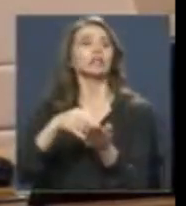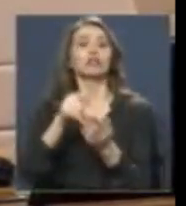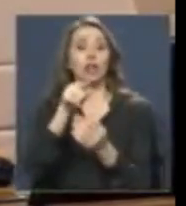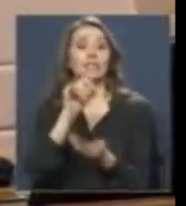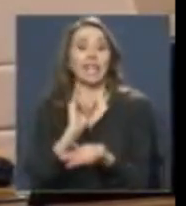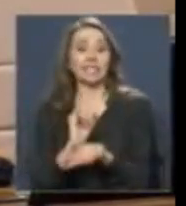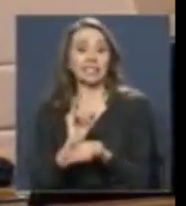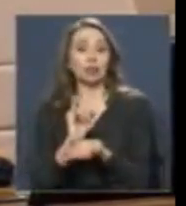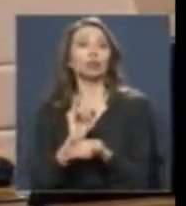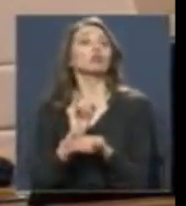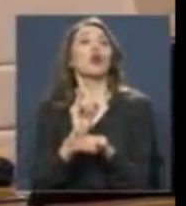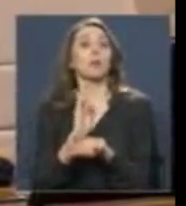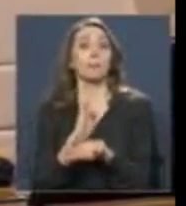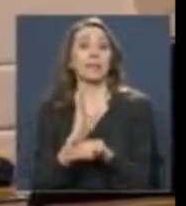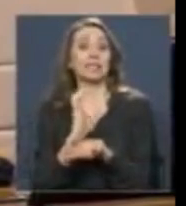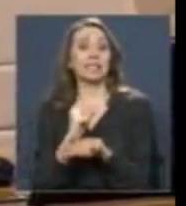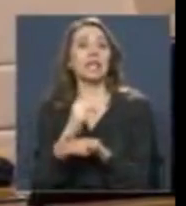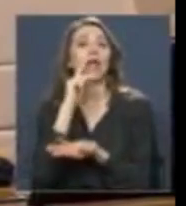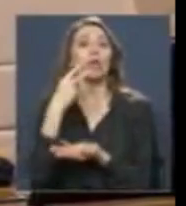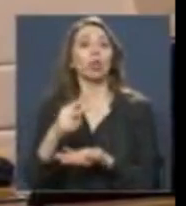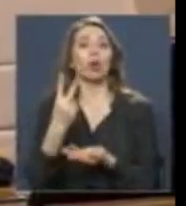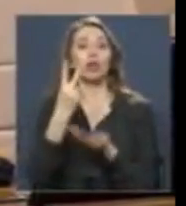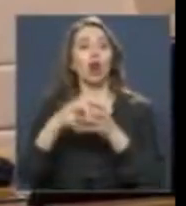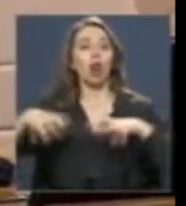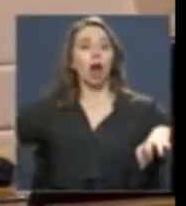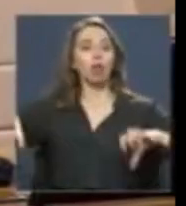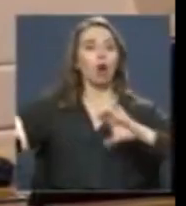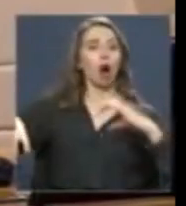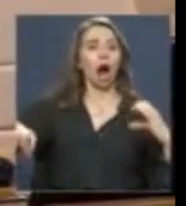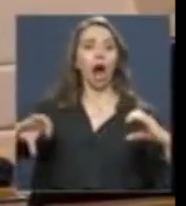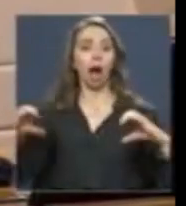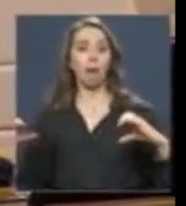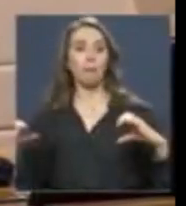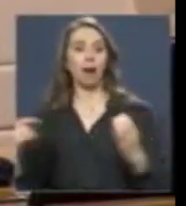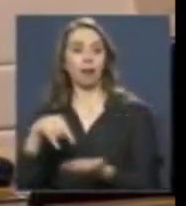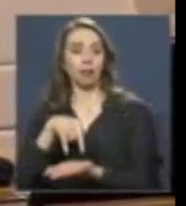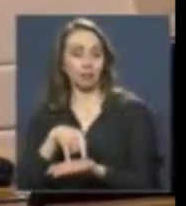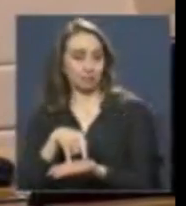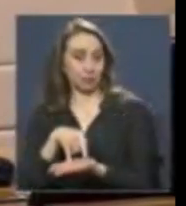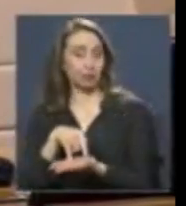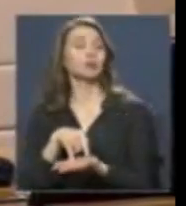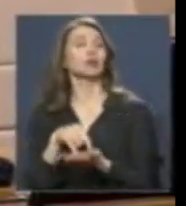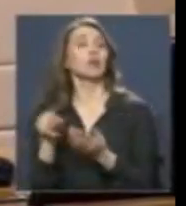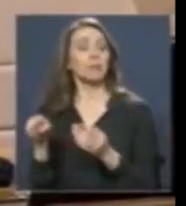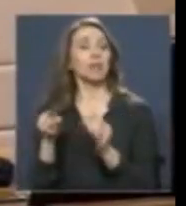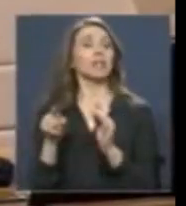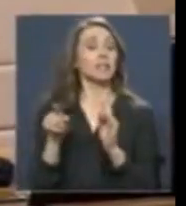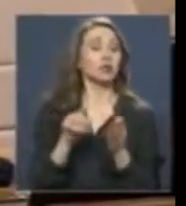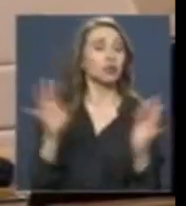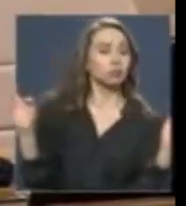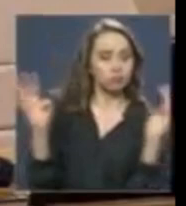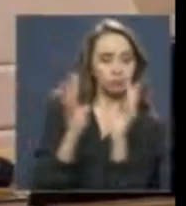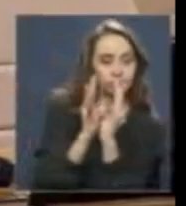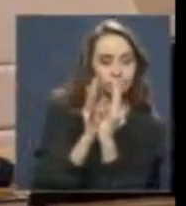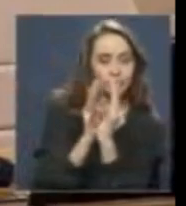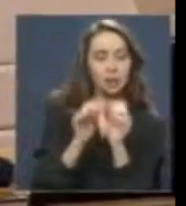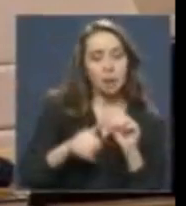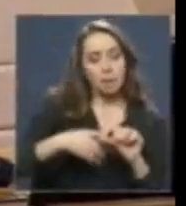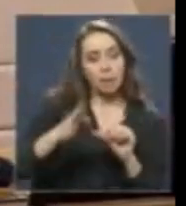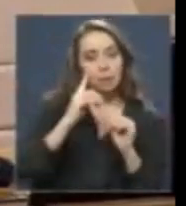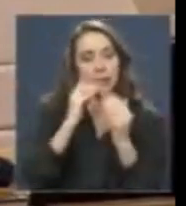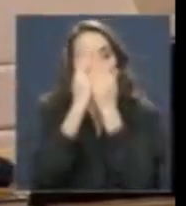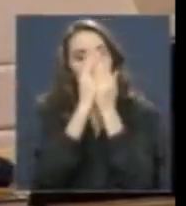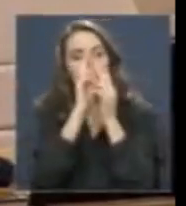de ambas ramas del Congreso Nacional, van a estudiar de manera permanente